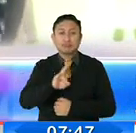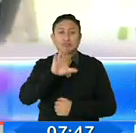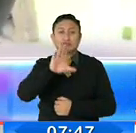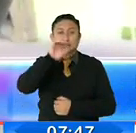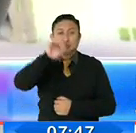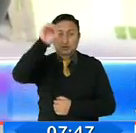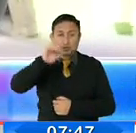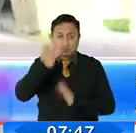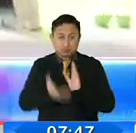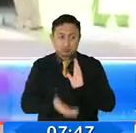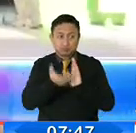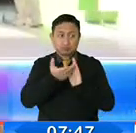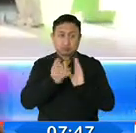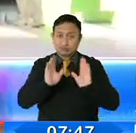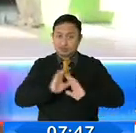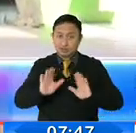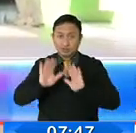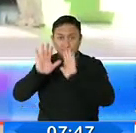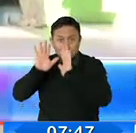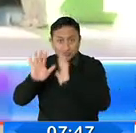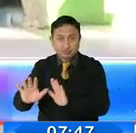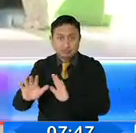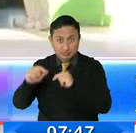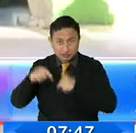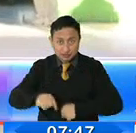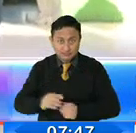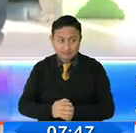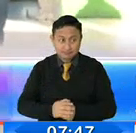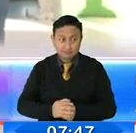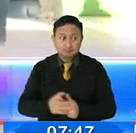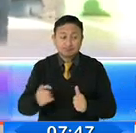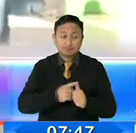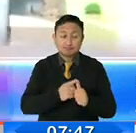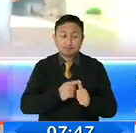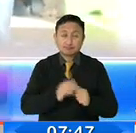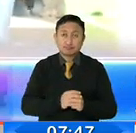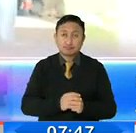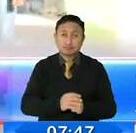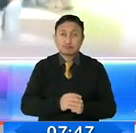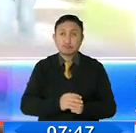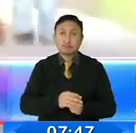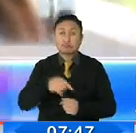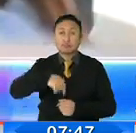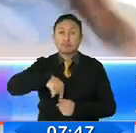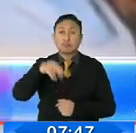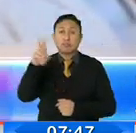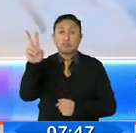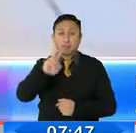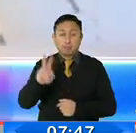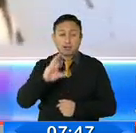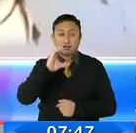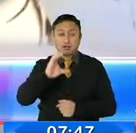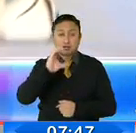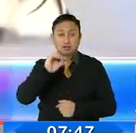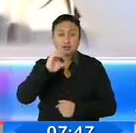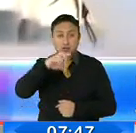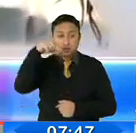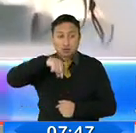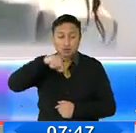% la capacidad del aforo de las unidades. Estamos a la espera de que el día viernes en la reunión del COE